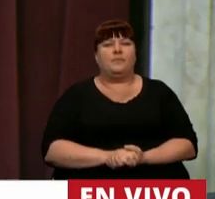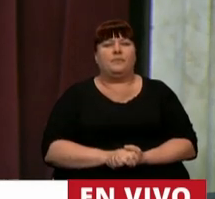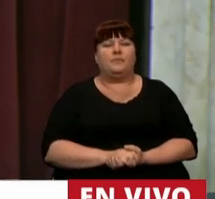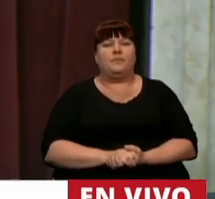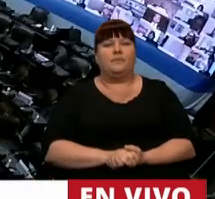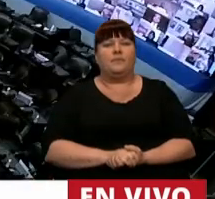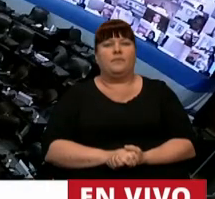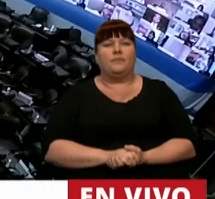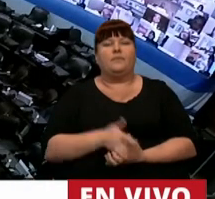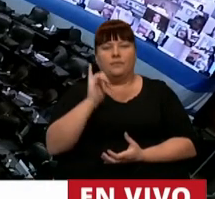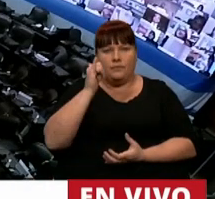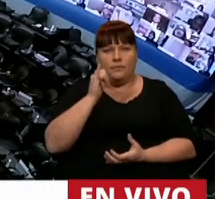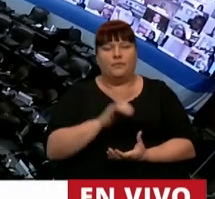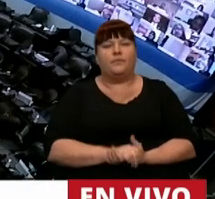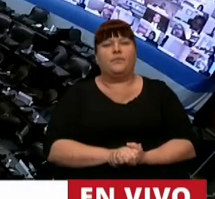Sí.